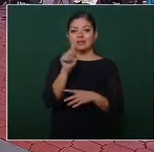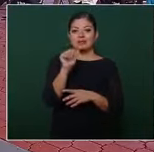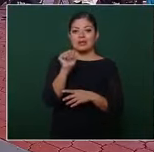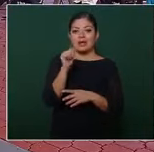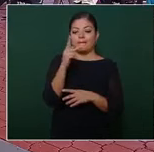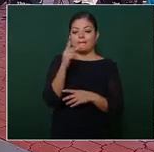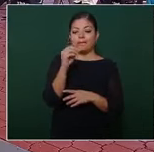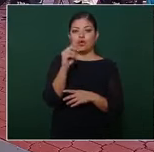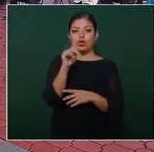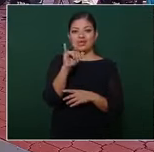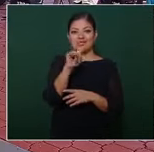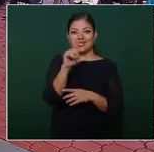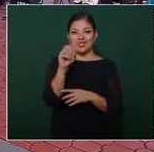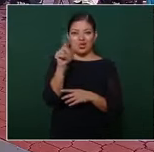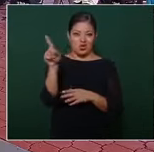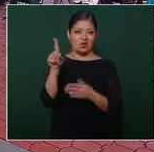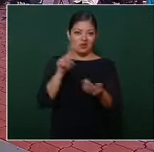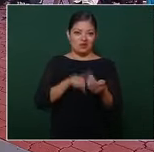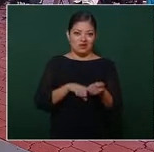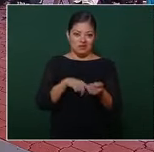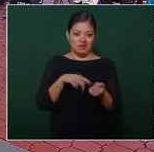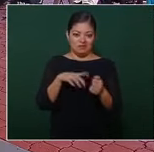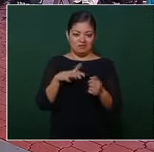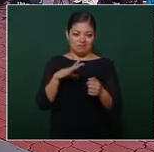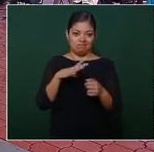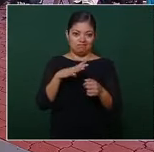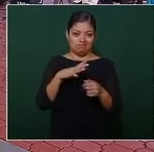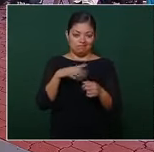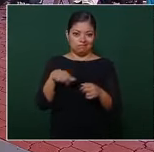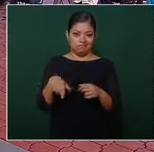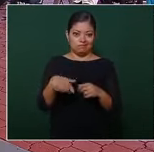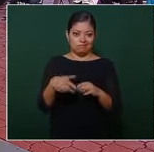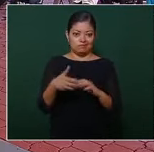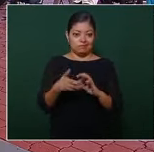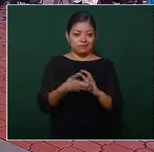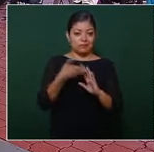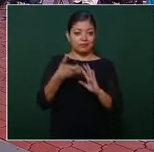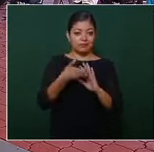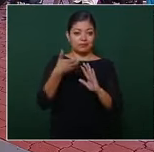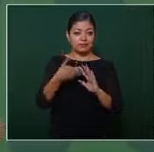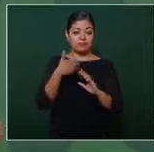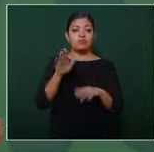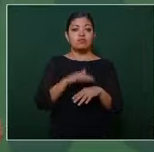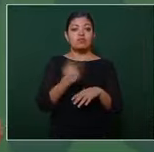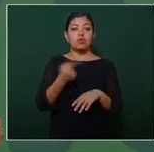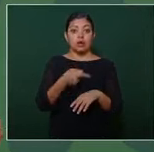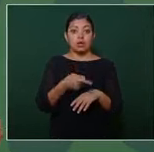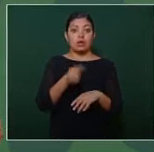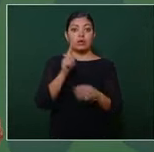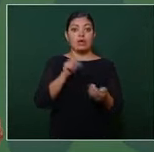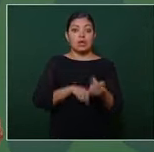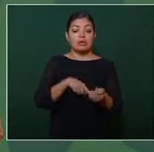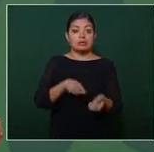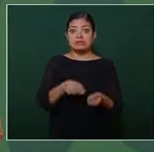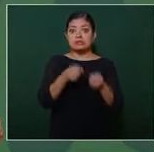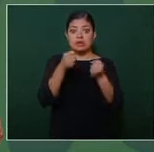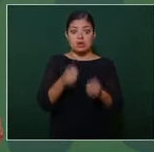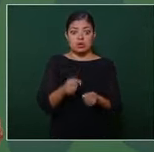porque con esa obra se iban a inundar